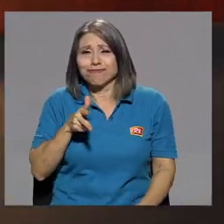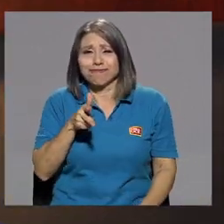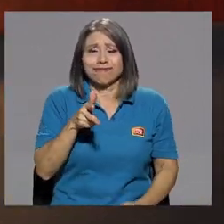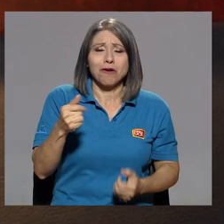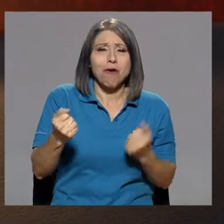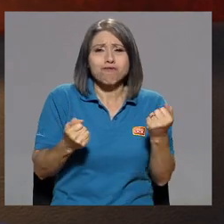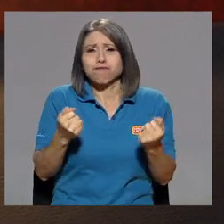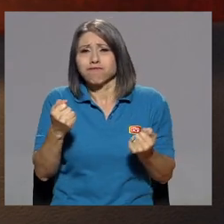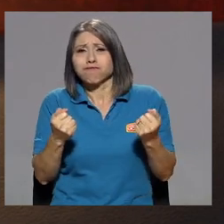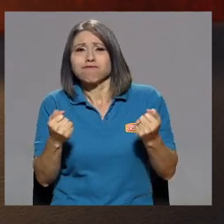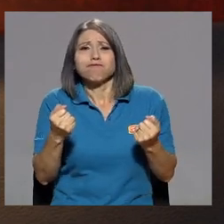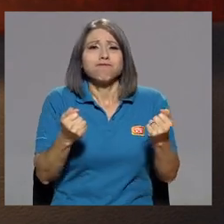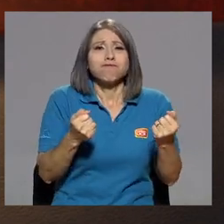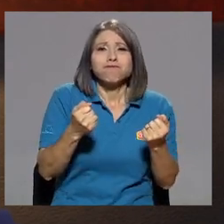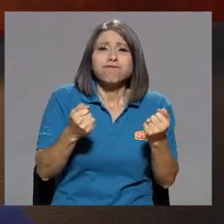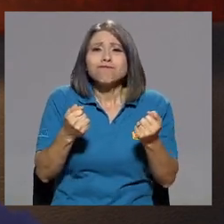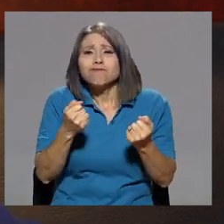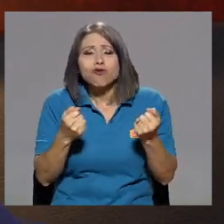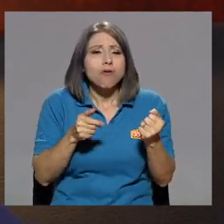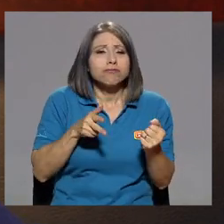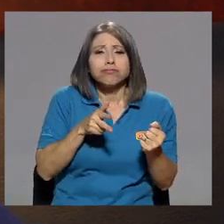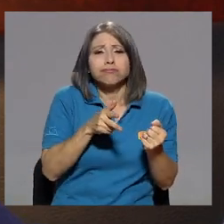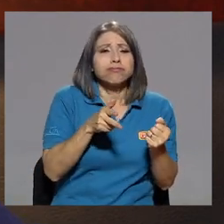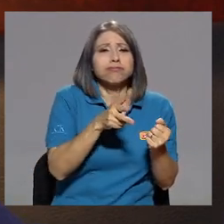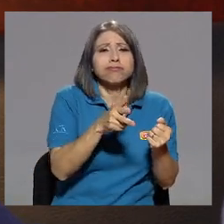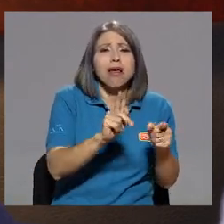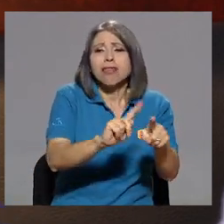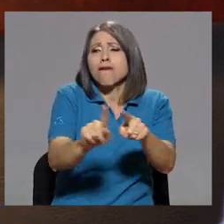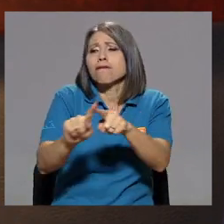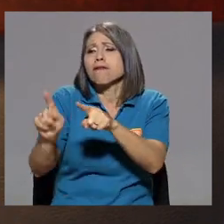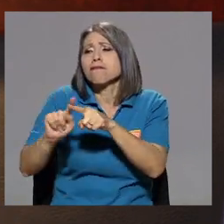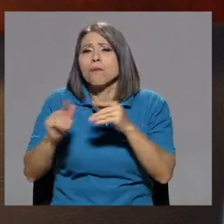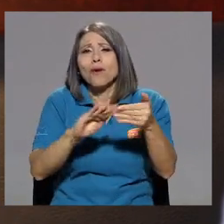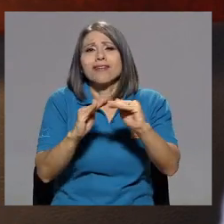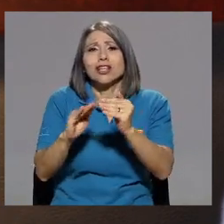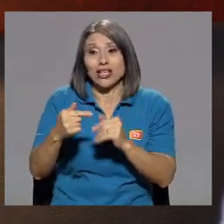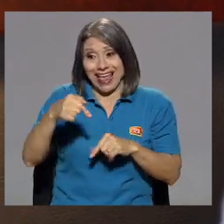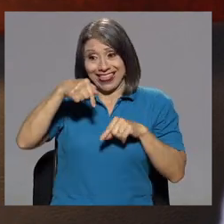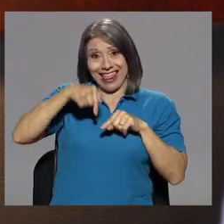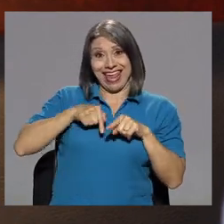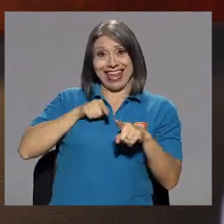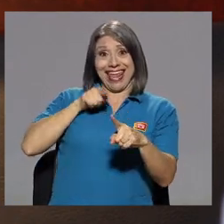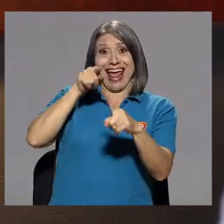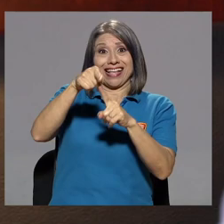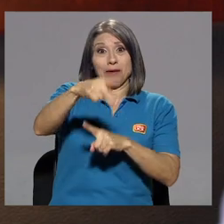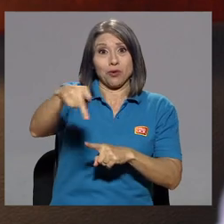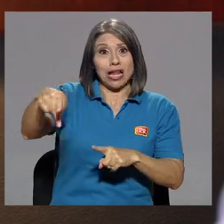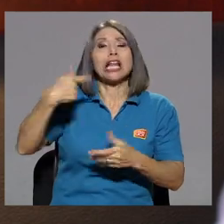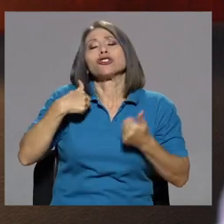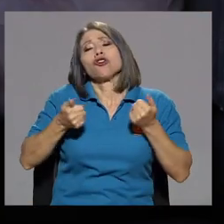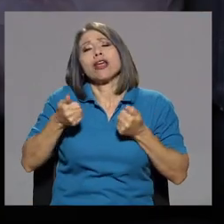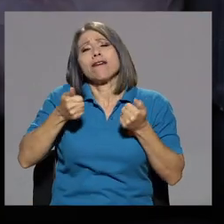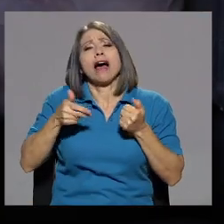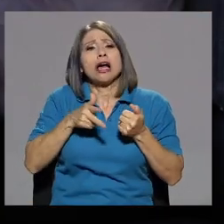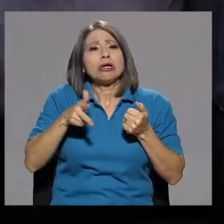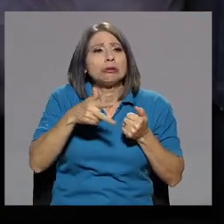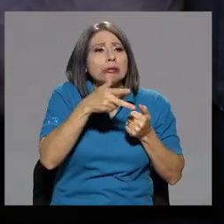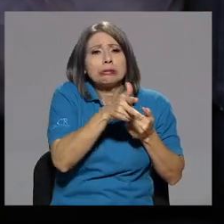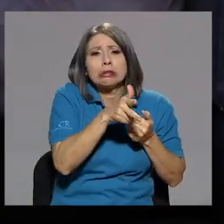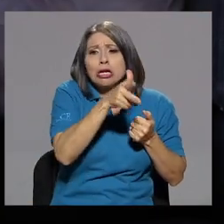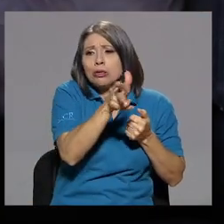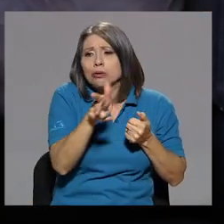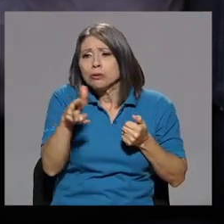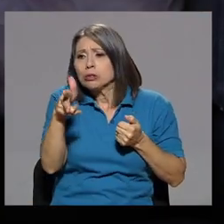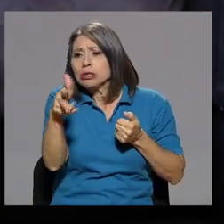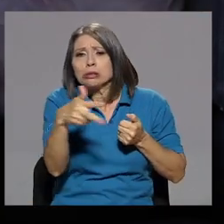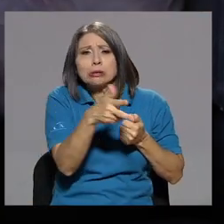Entonces me iba a todos los pueblitos. Me iba de aquí a Punta Arenas, pero entrando por todos los pueblitos, en todos los bazares